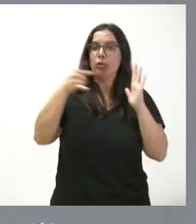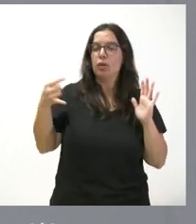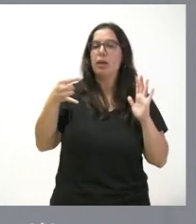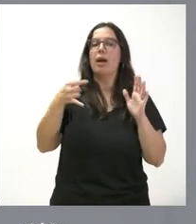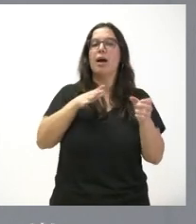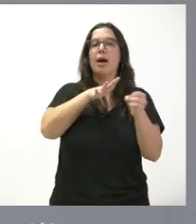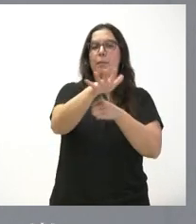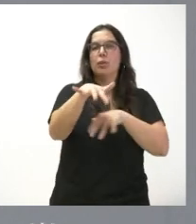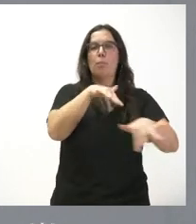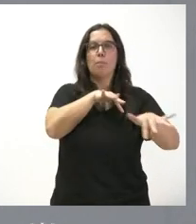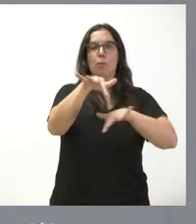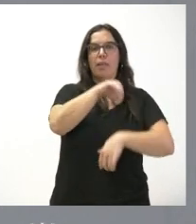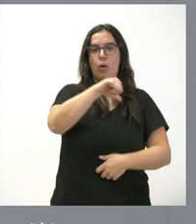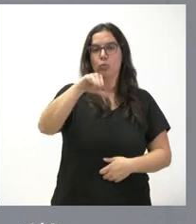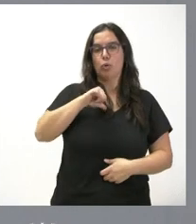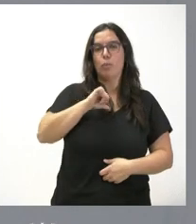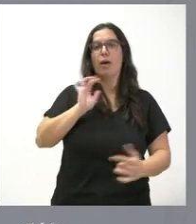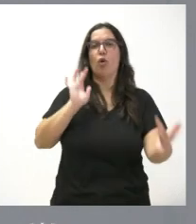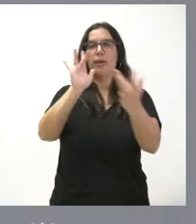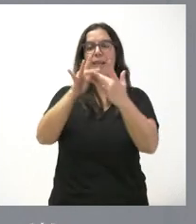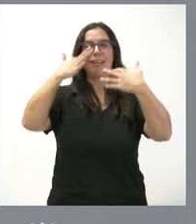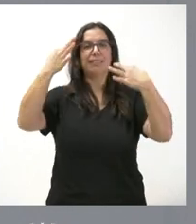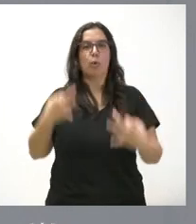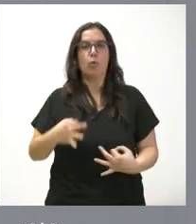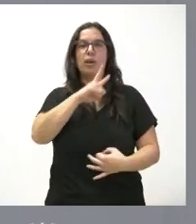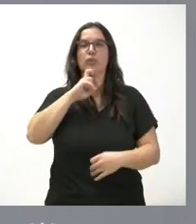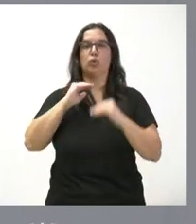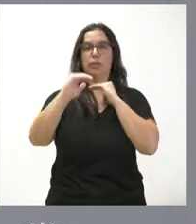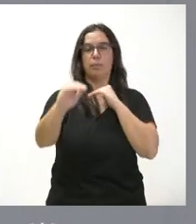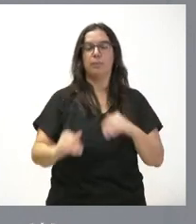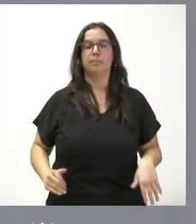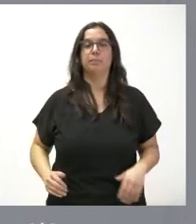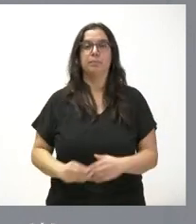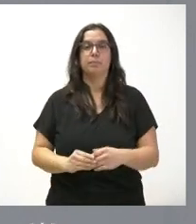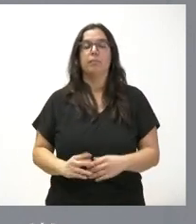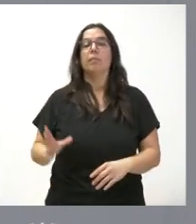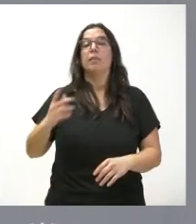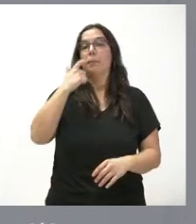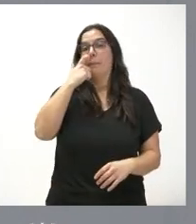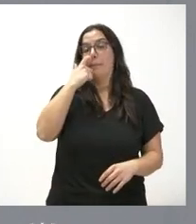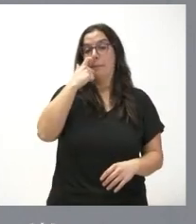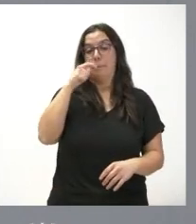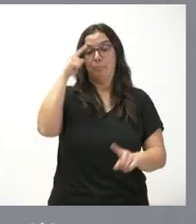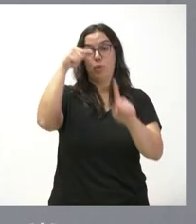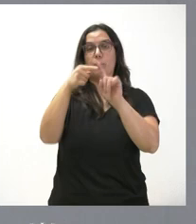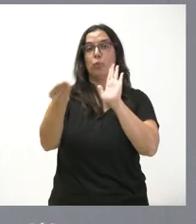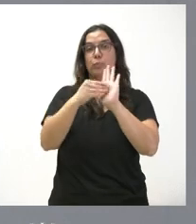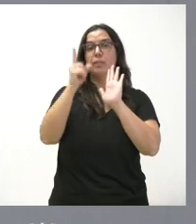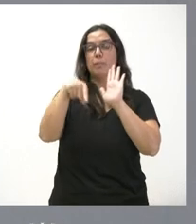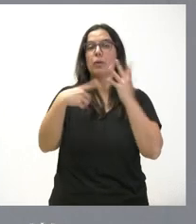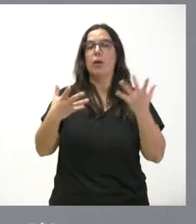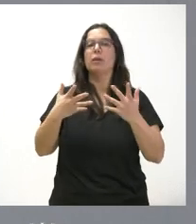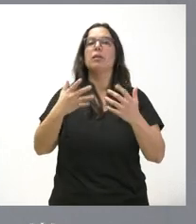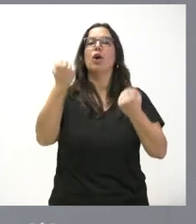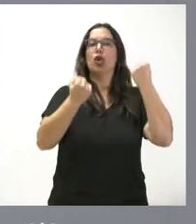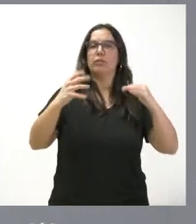ámbito de la movilidad autónoma conectada, segura y sostenible. Incluye, para esta finalidad, aligeramiento de